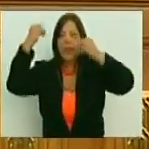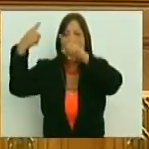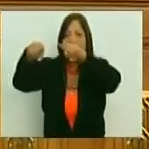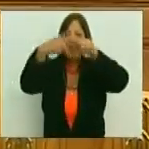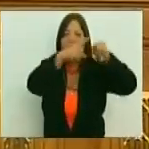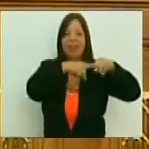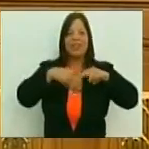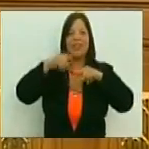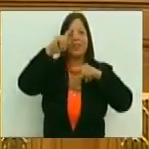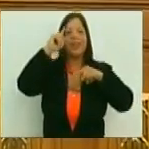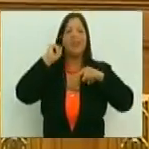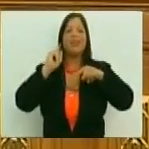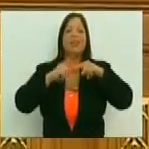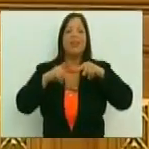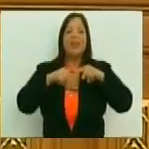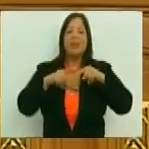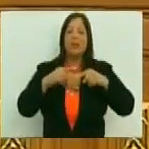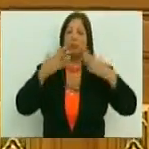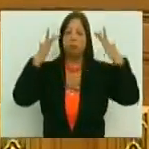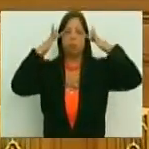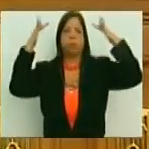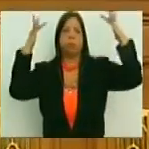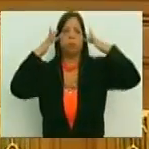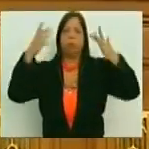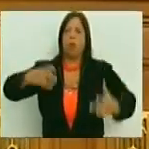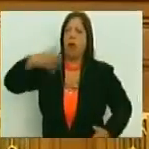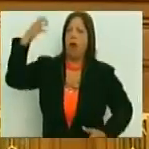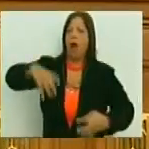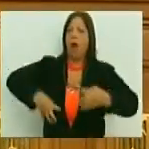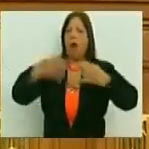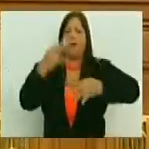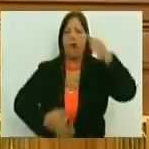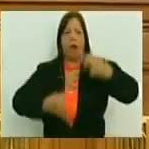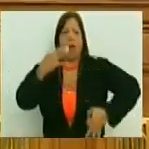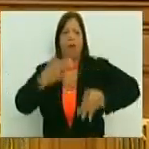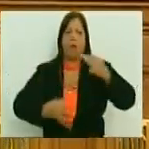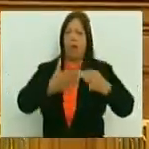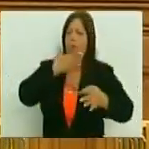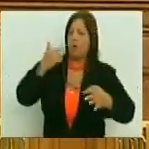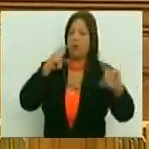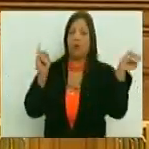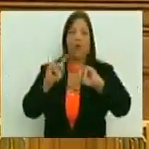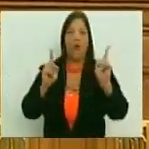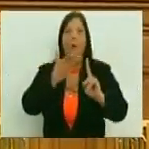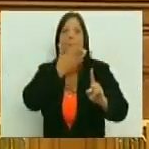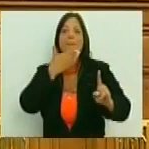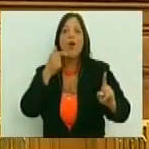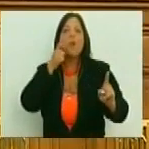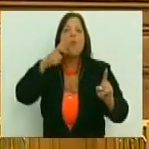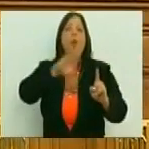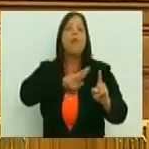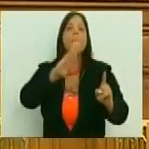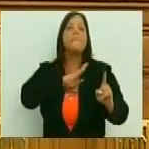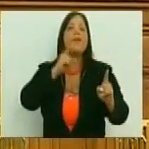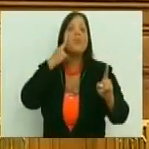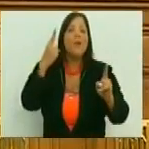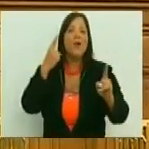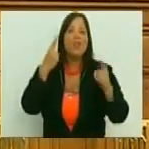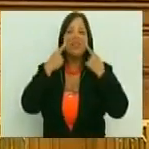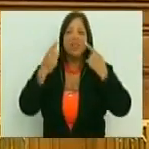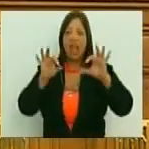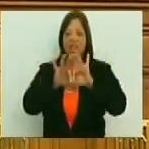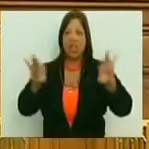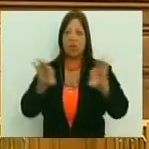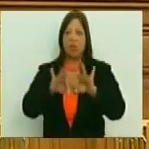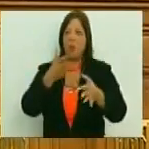no necesariamente hechas por letrados, ilustres, abogados, que las mejores son hechas por aquellos que no necesariamente necesitan de un título